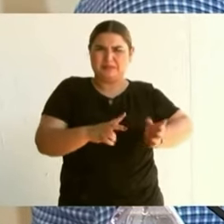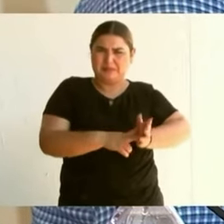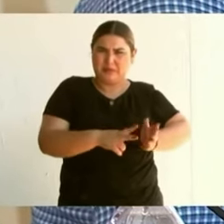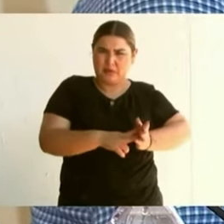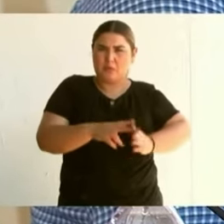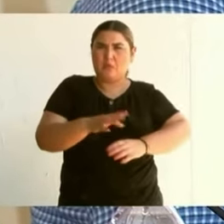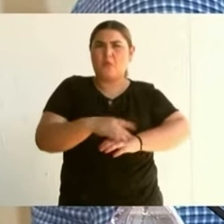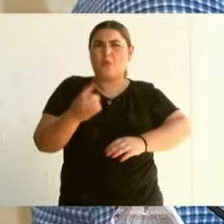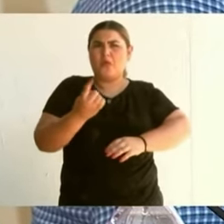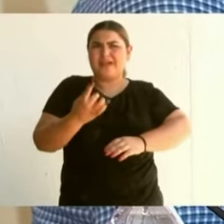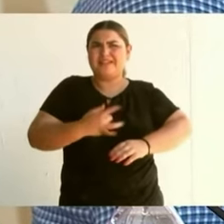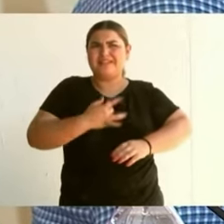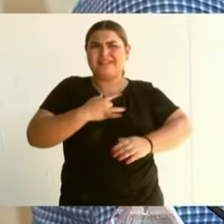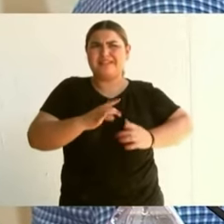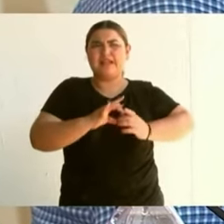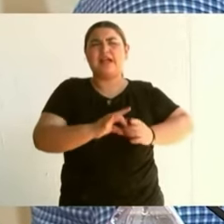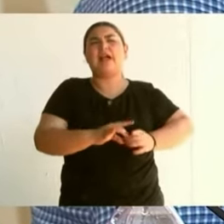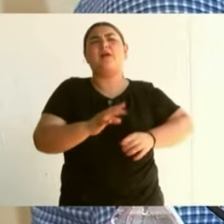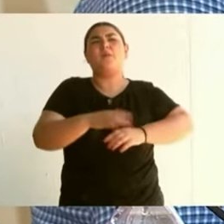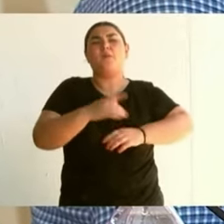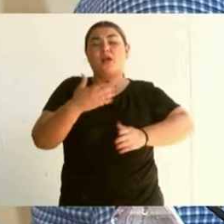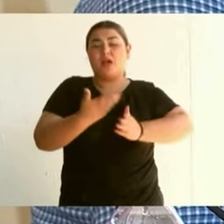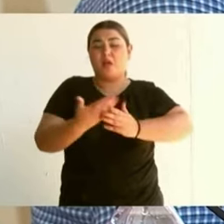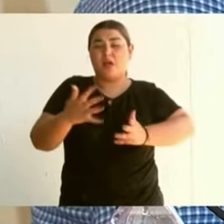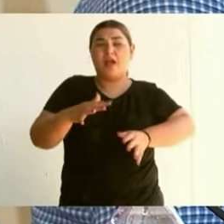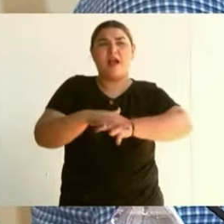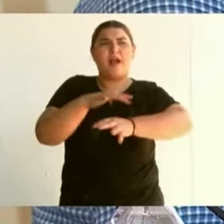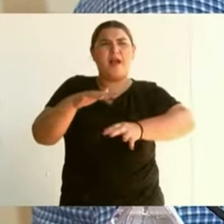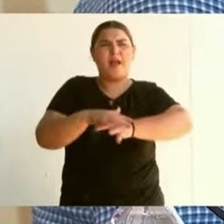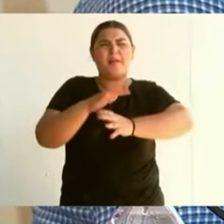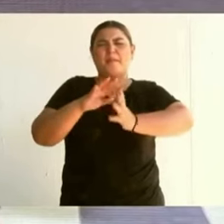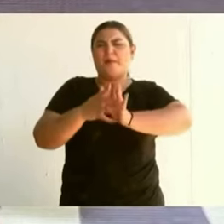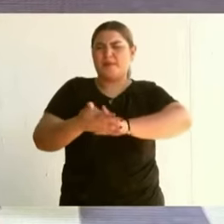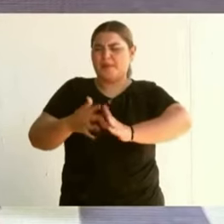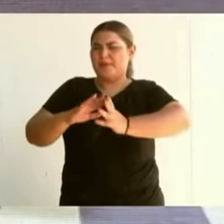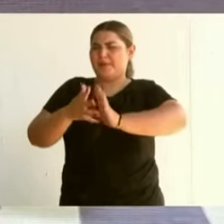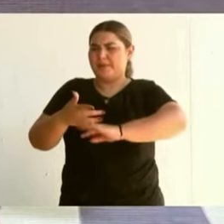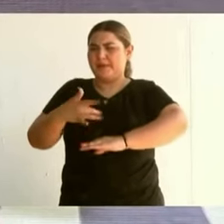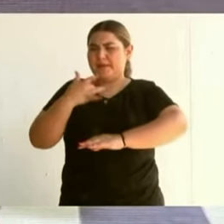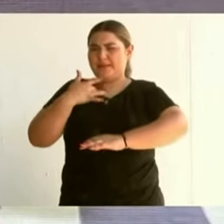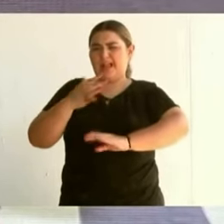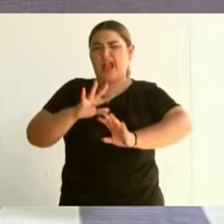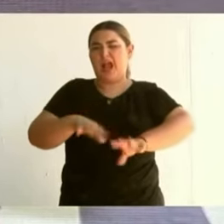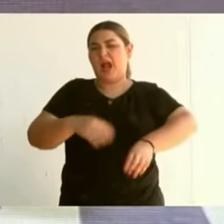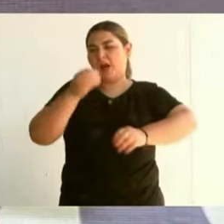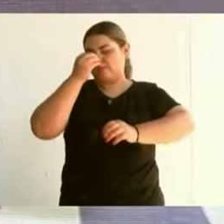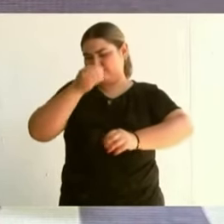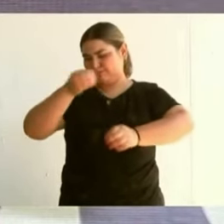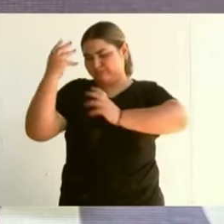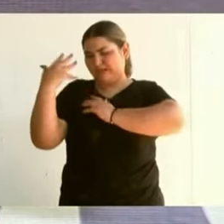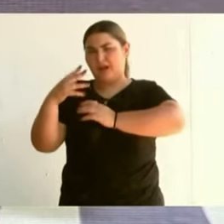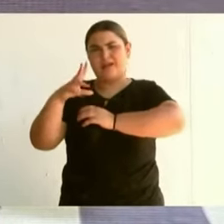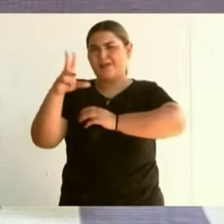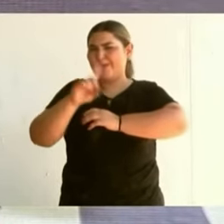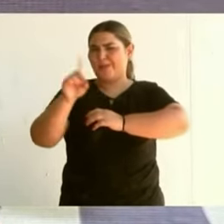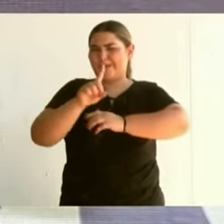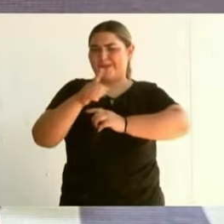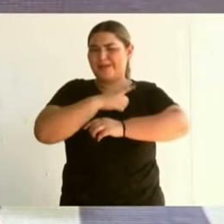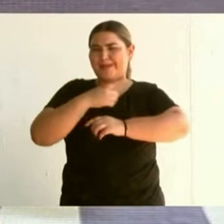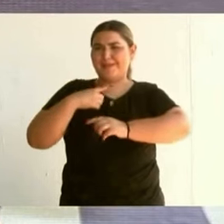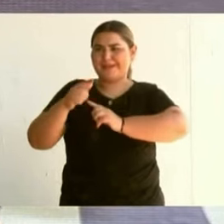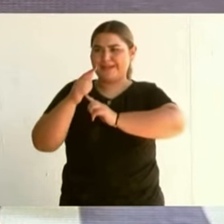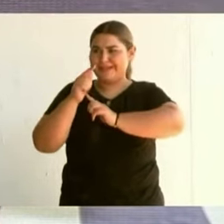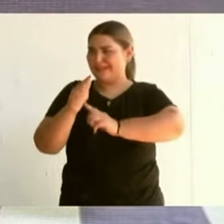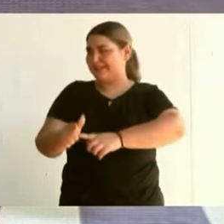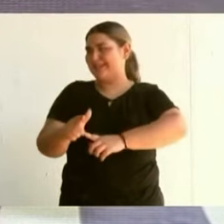esta transición no hay olvido, hay continuidad de la Cuarta Transformación. Hay